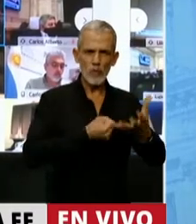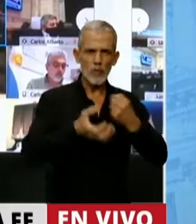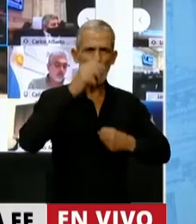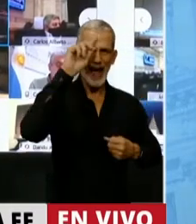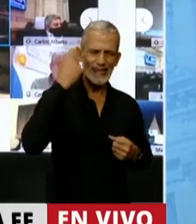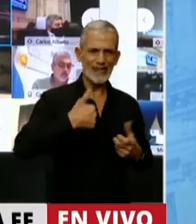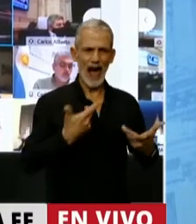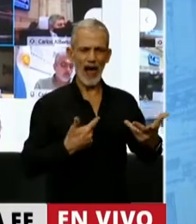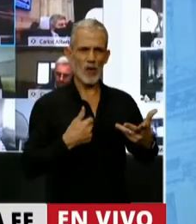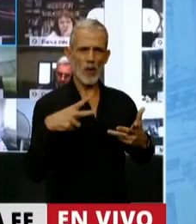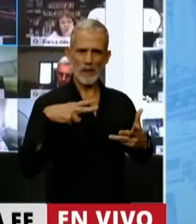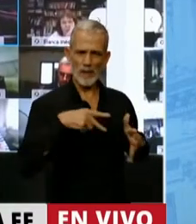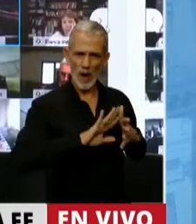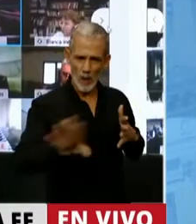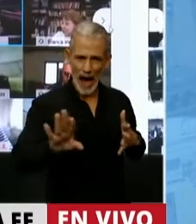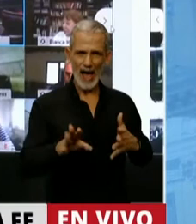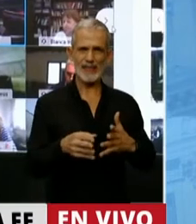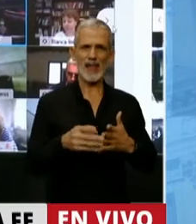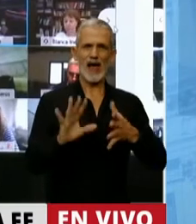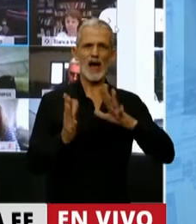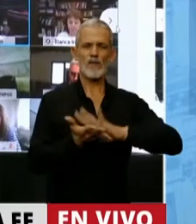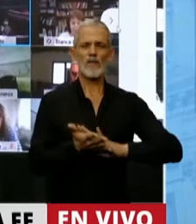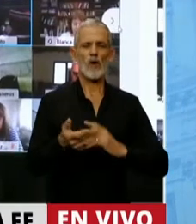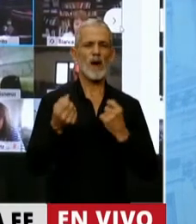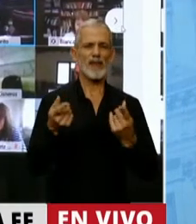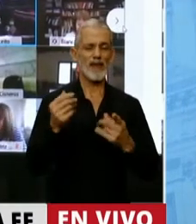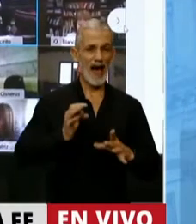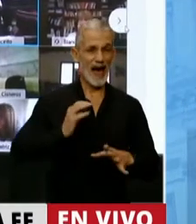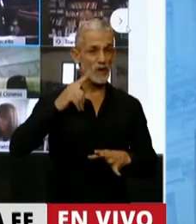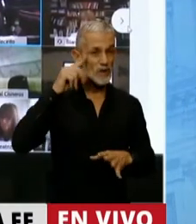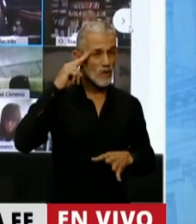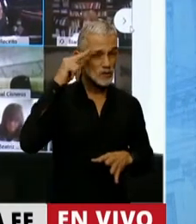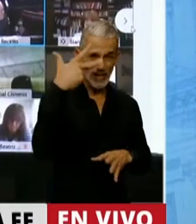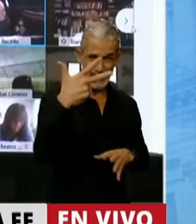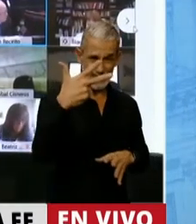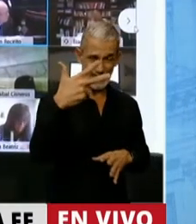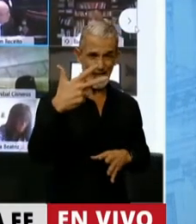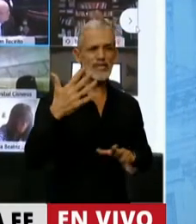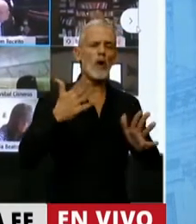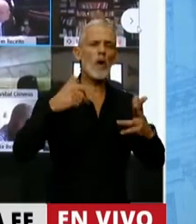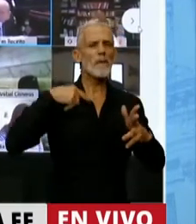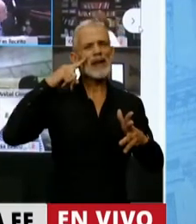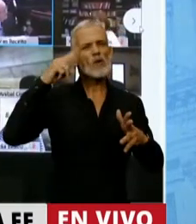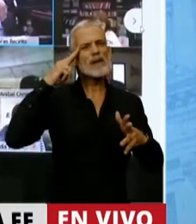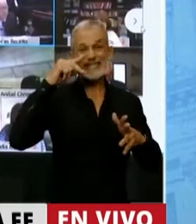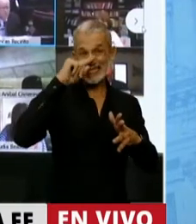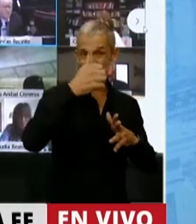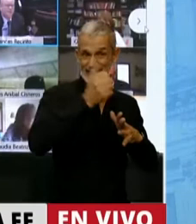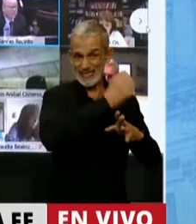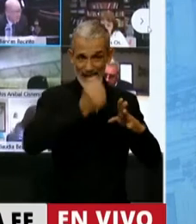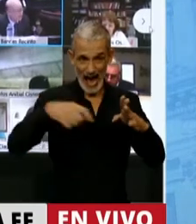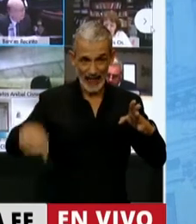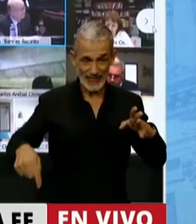esquemas macroeconómicos, liberales y financieros desde el año 83 a la fecha, diría desde 1976 a la fecha,